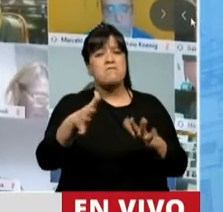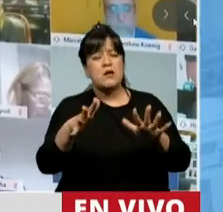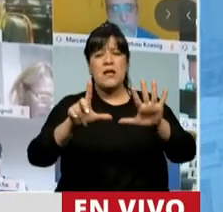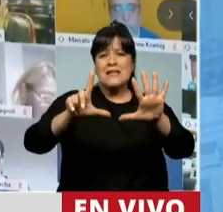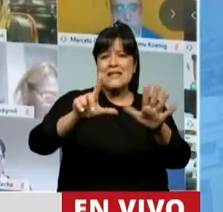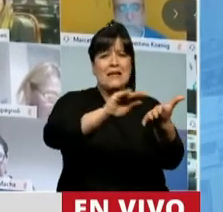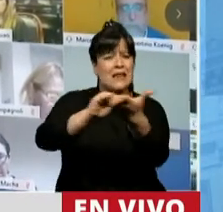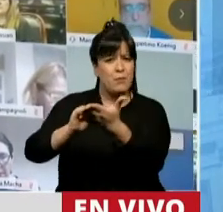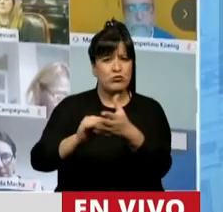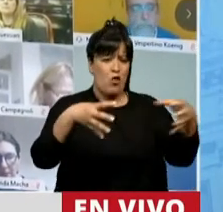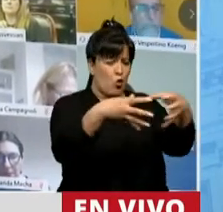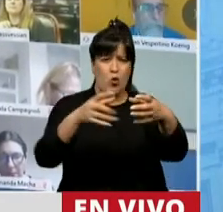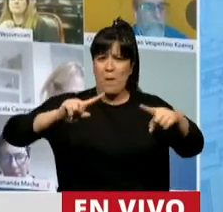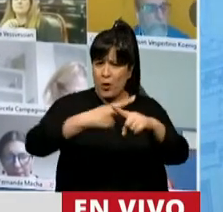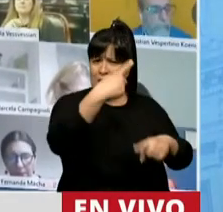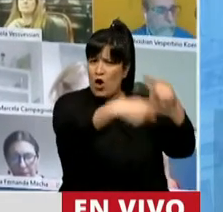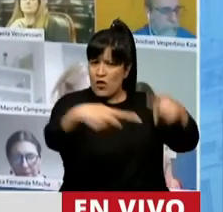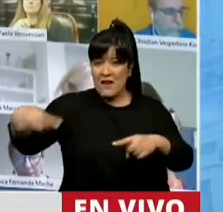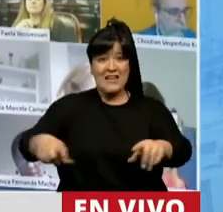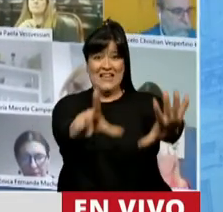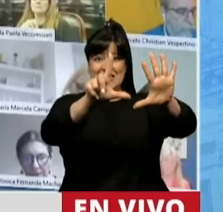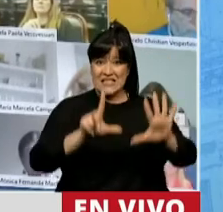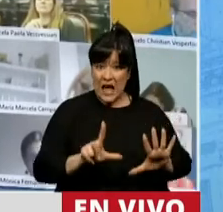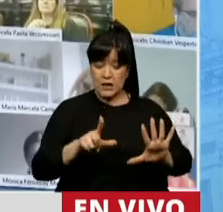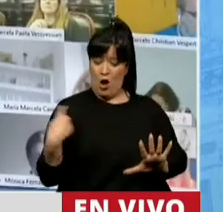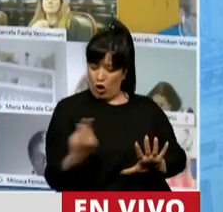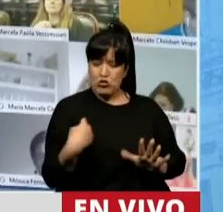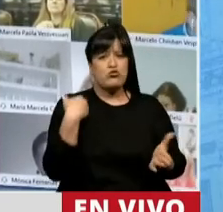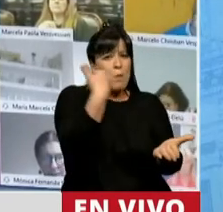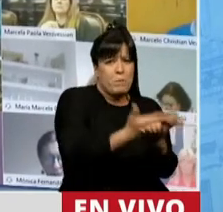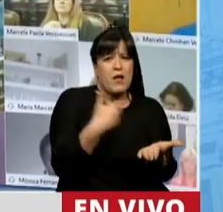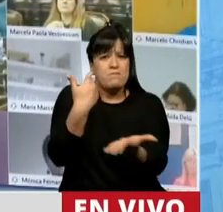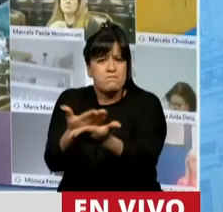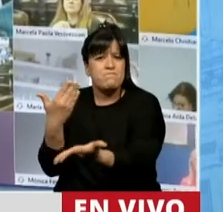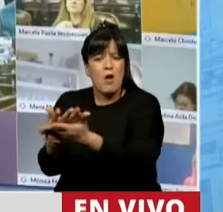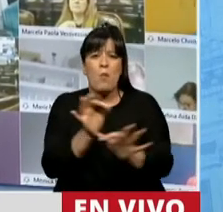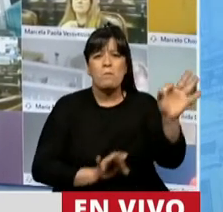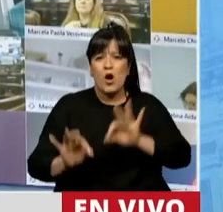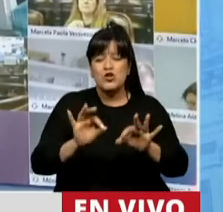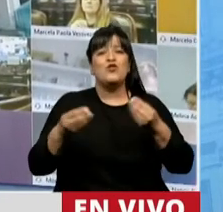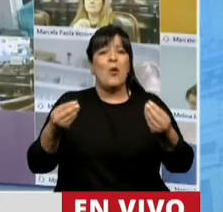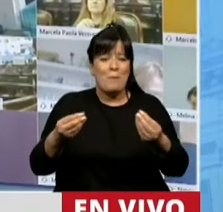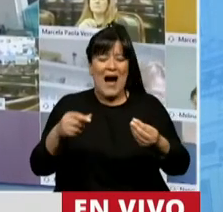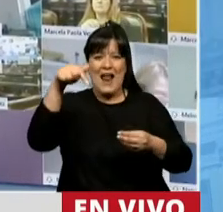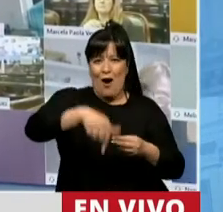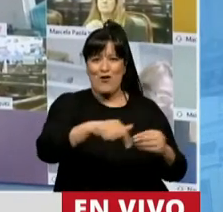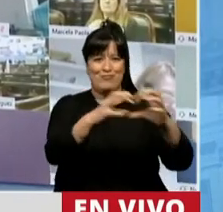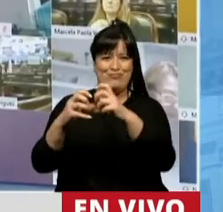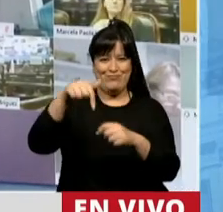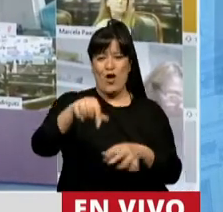diputados de diferentes bancadas fuimos los que presentamos proyectos para que este proyecto sea tratado.